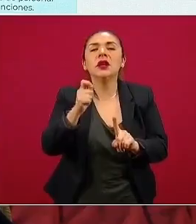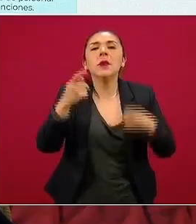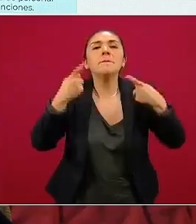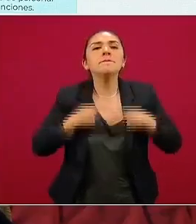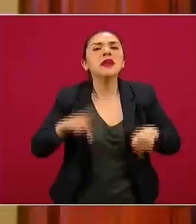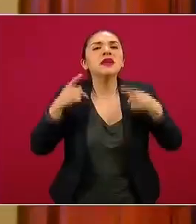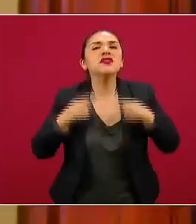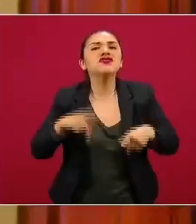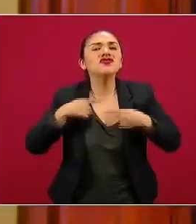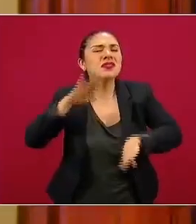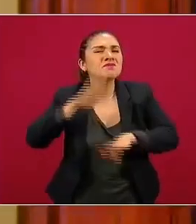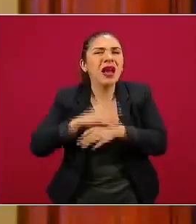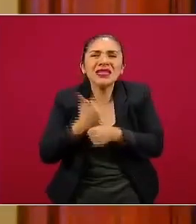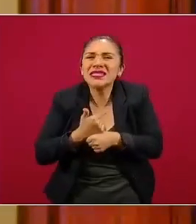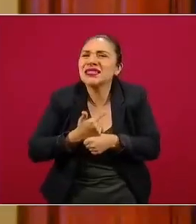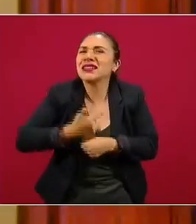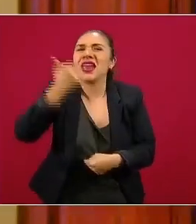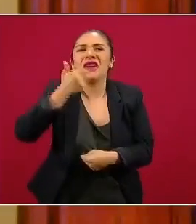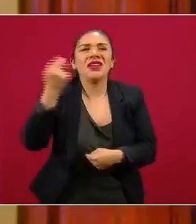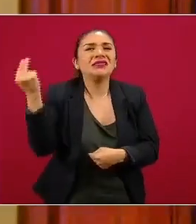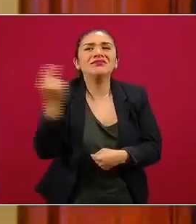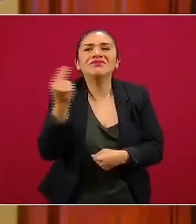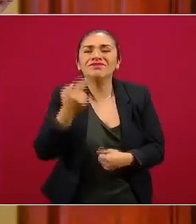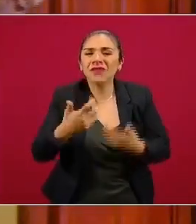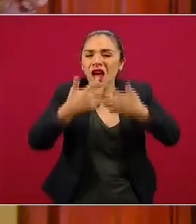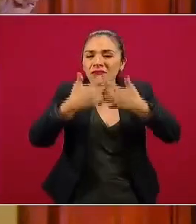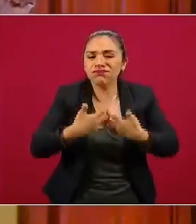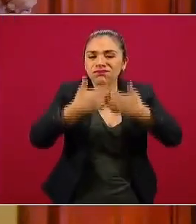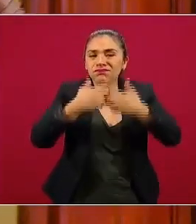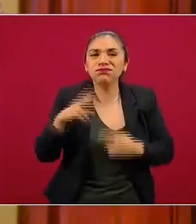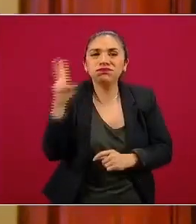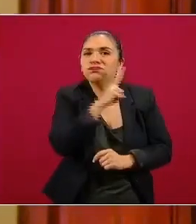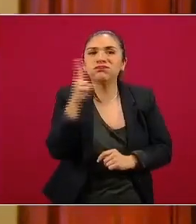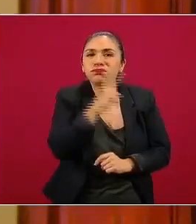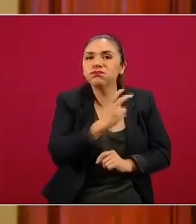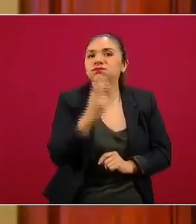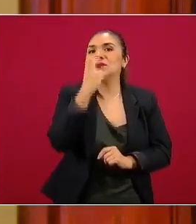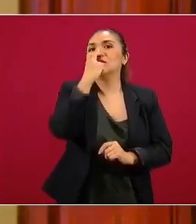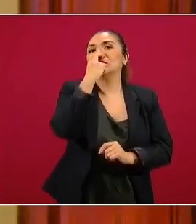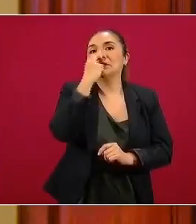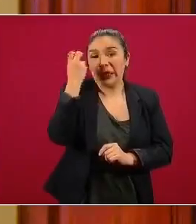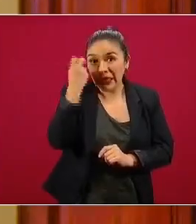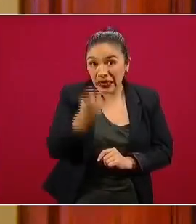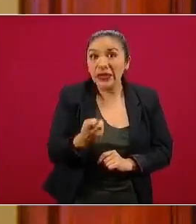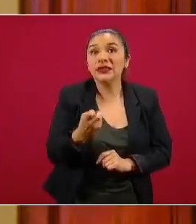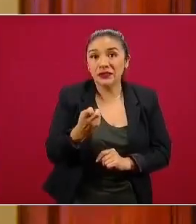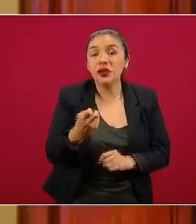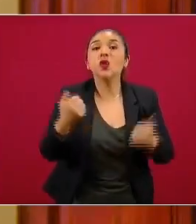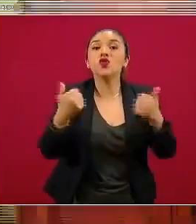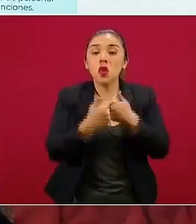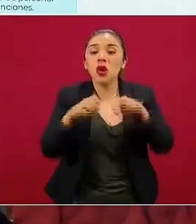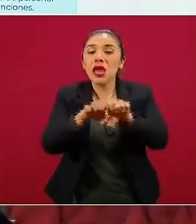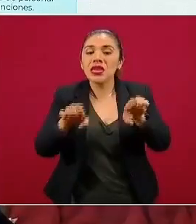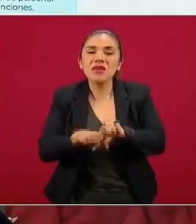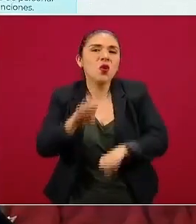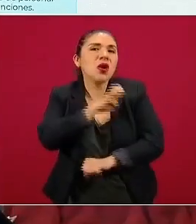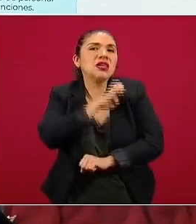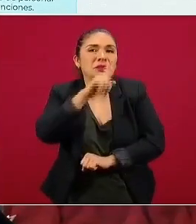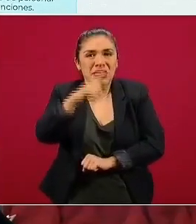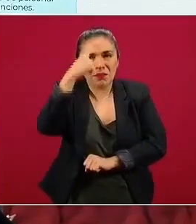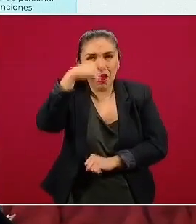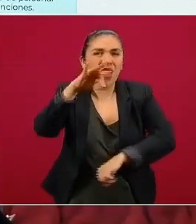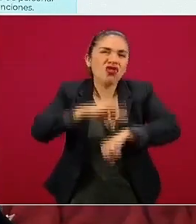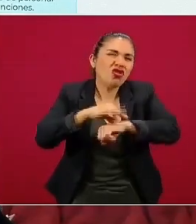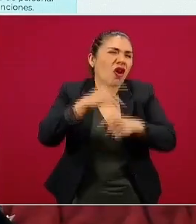pacientes críticos, es decir, aquellos que necesitan un ventilador mecánico y además equipo especializado para su